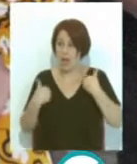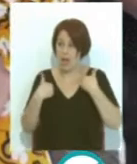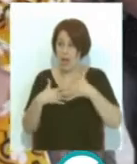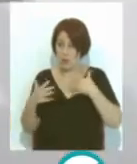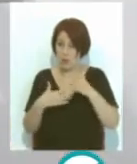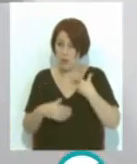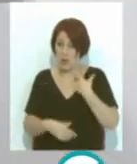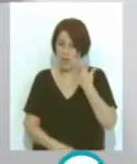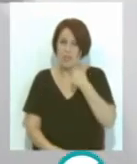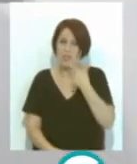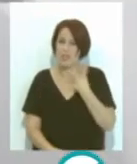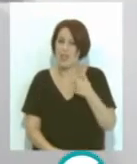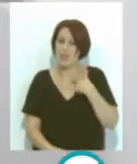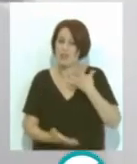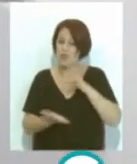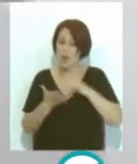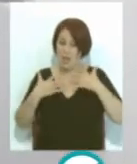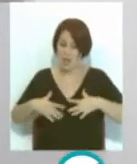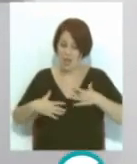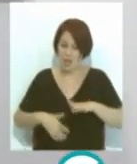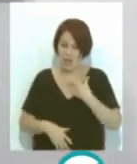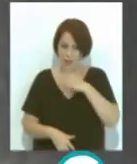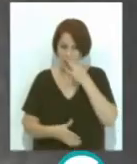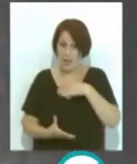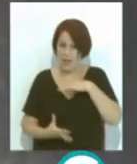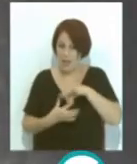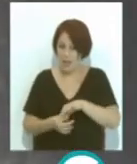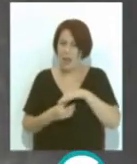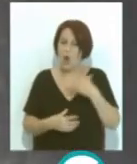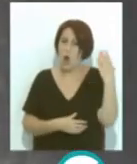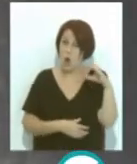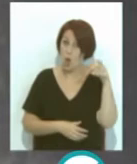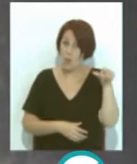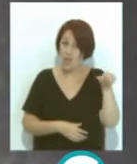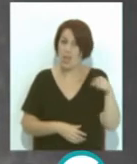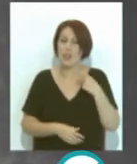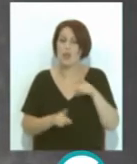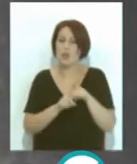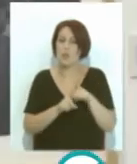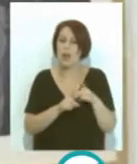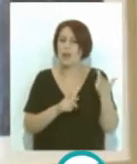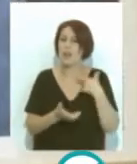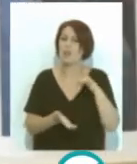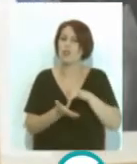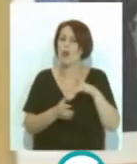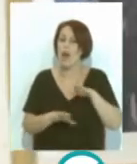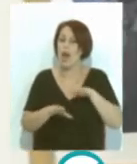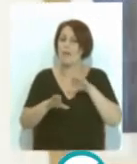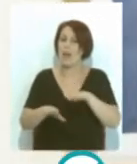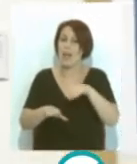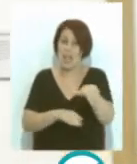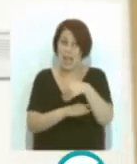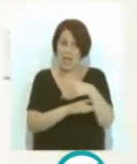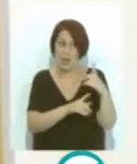ha explicado que en el caso de los tipos del Carnaval de Barranquilla se trata de imágenes escaturadas durante la cabalgata en la